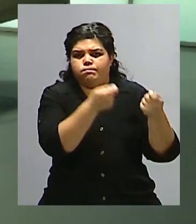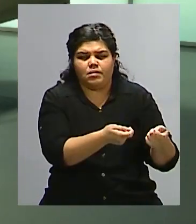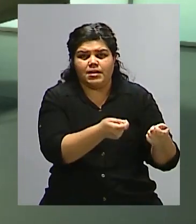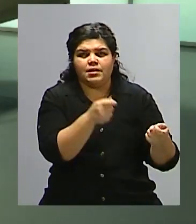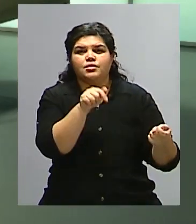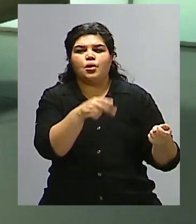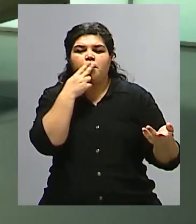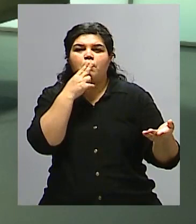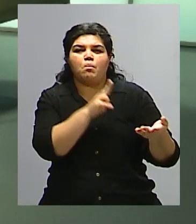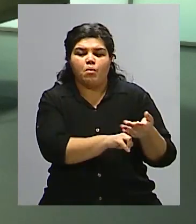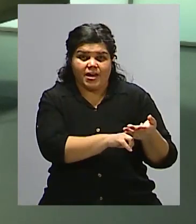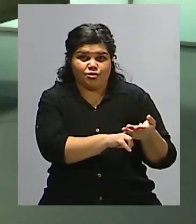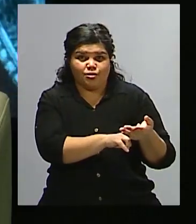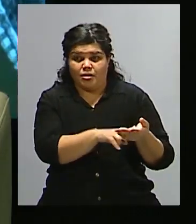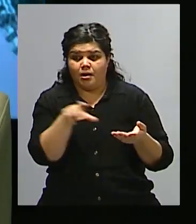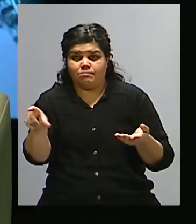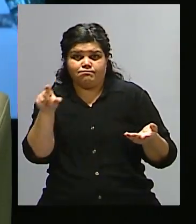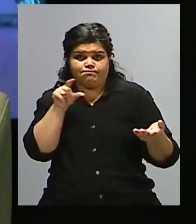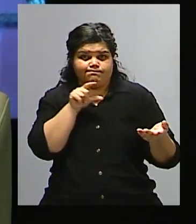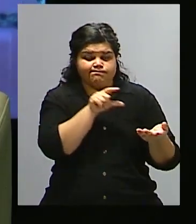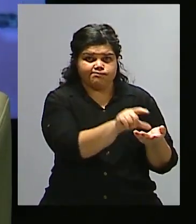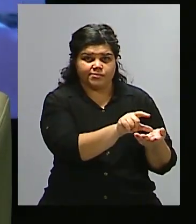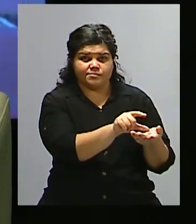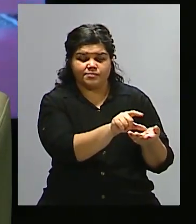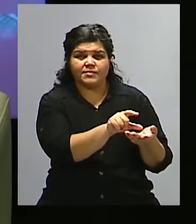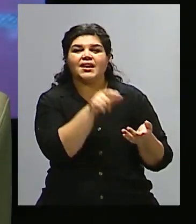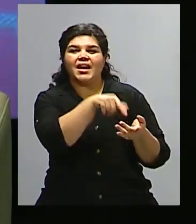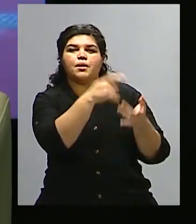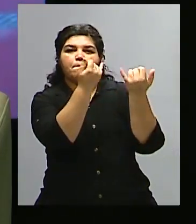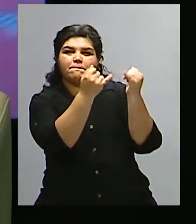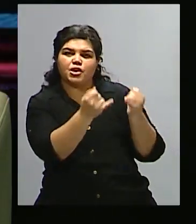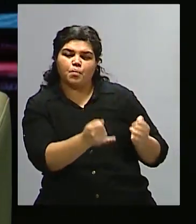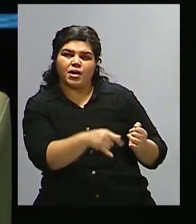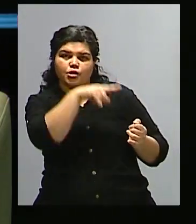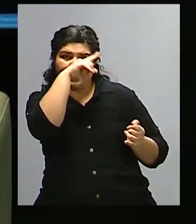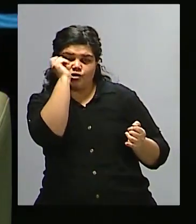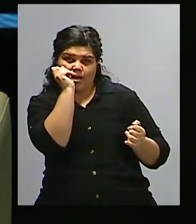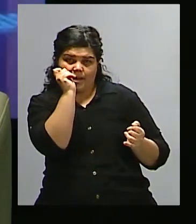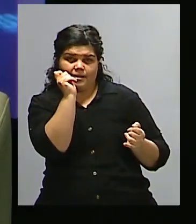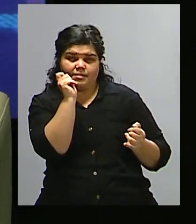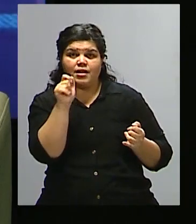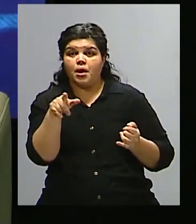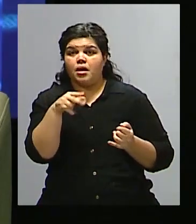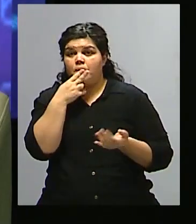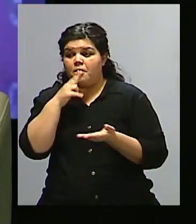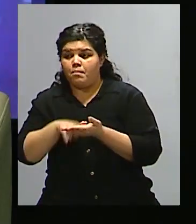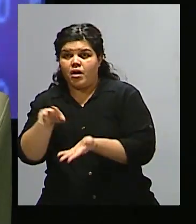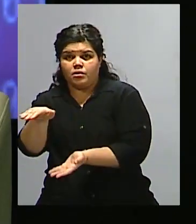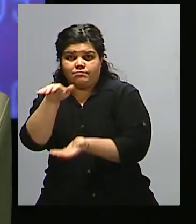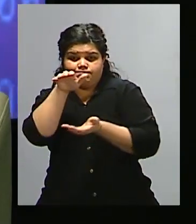impositiva, digamos, través de los impuestos, se financia los presupuestos nacionales o los presupuestos provinciales.